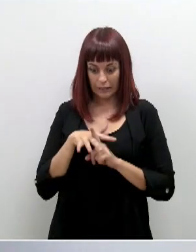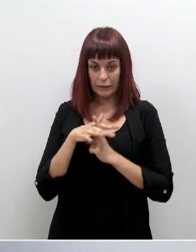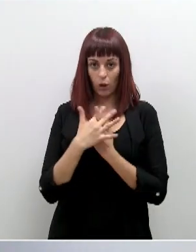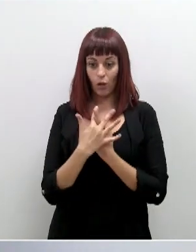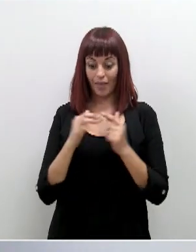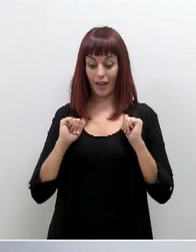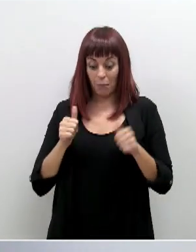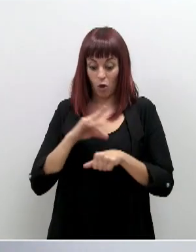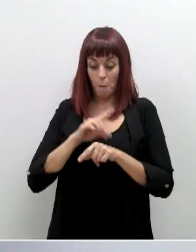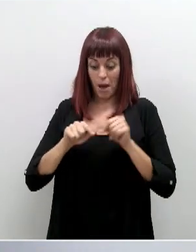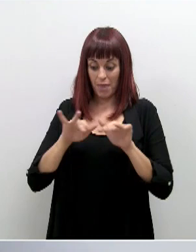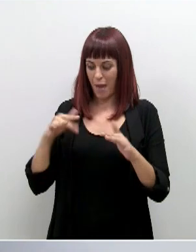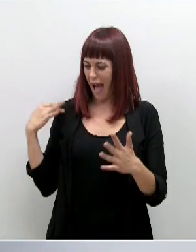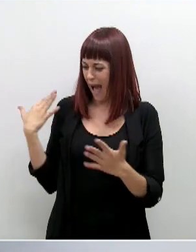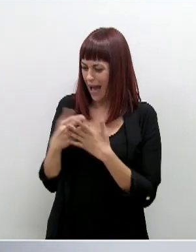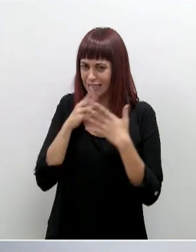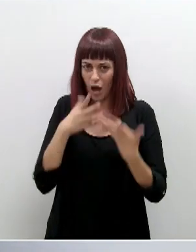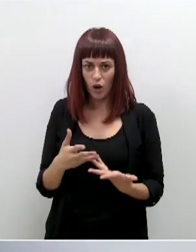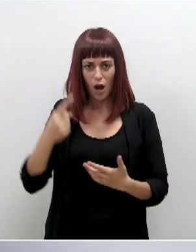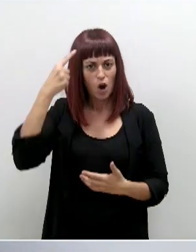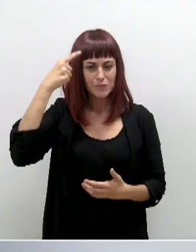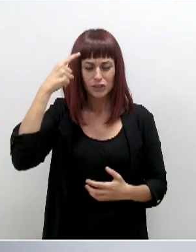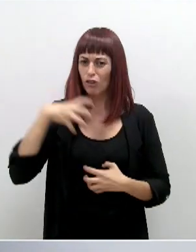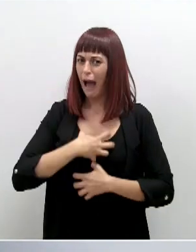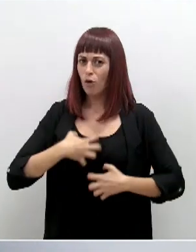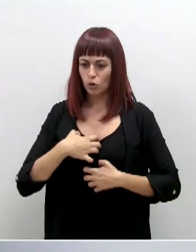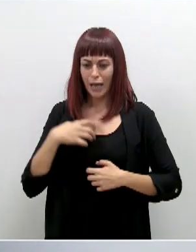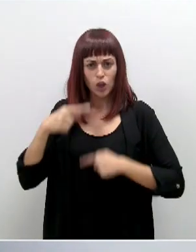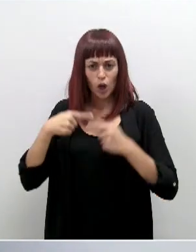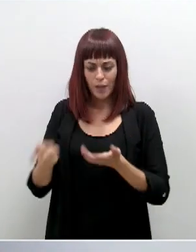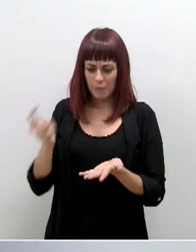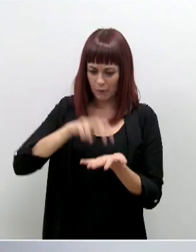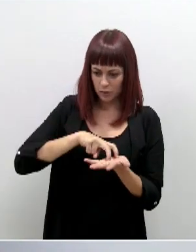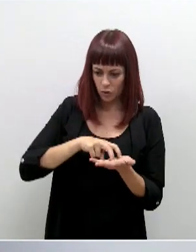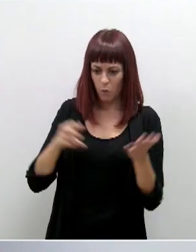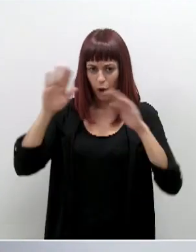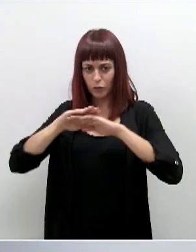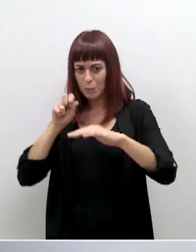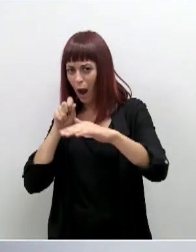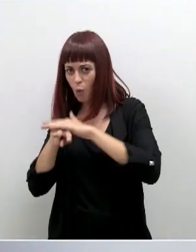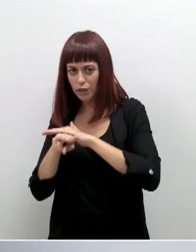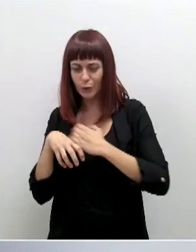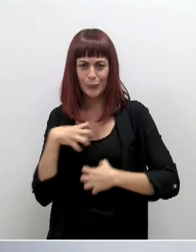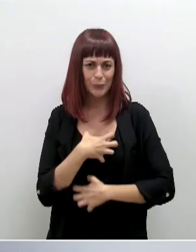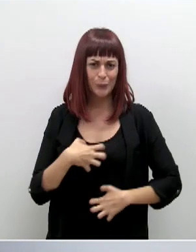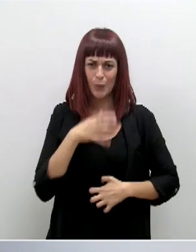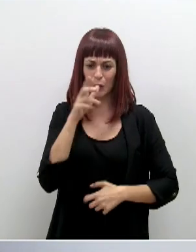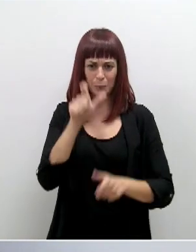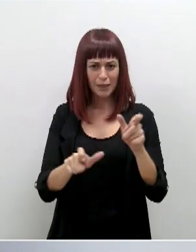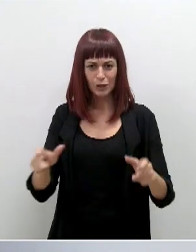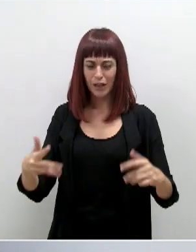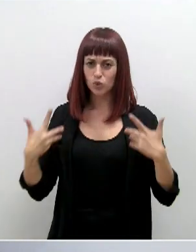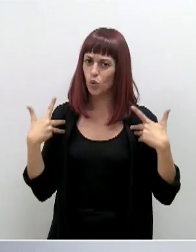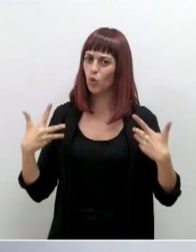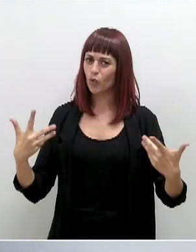desde el inicio de la pandemia. La obsesión y la angustia con la que me levanto cada día y con la que me acuesto cada noche por tantas y tantas personas que están